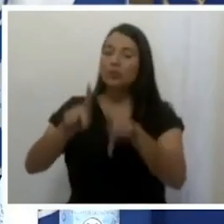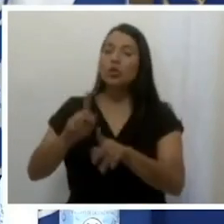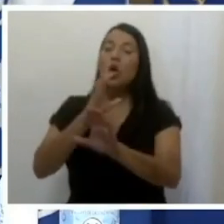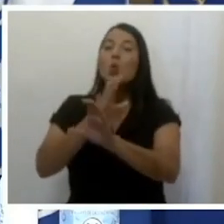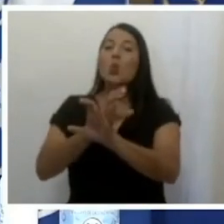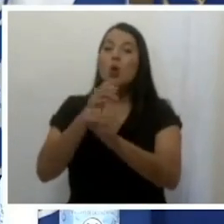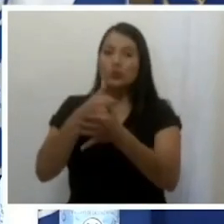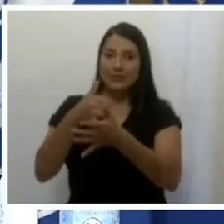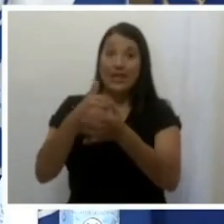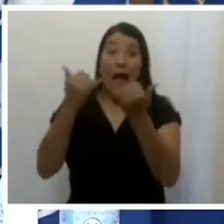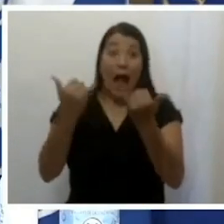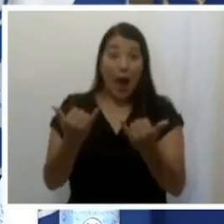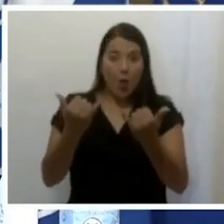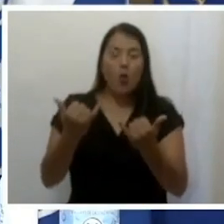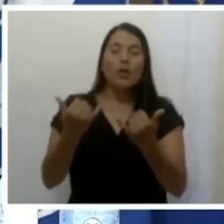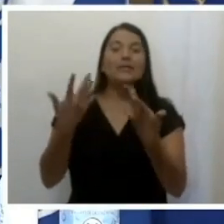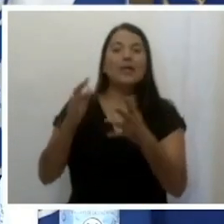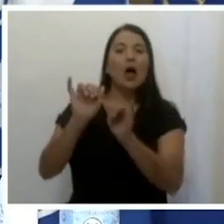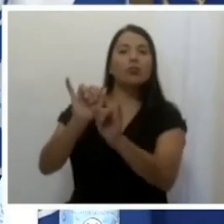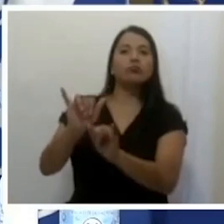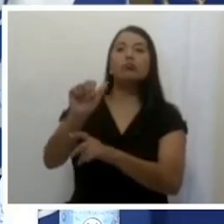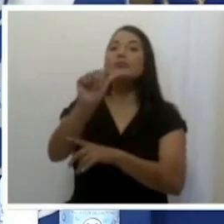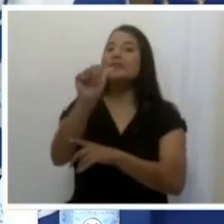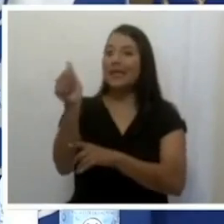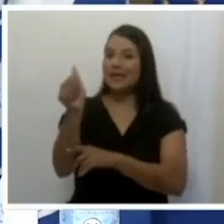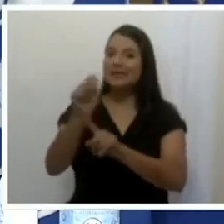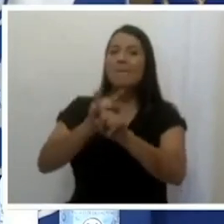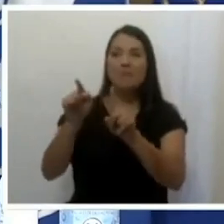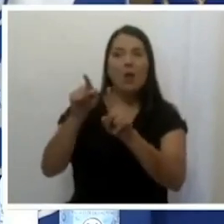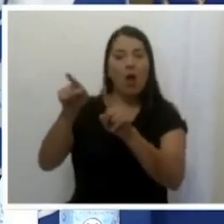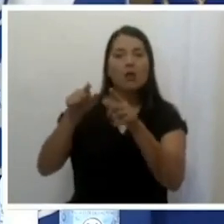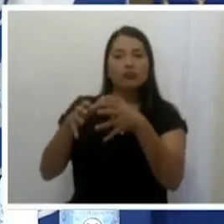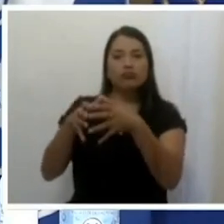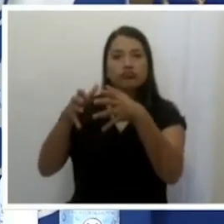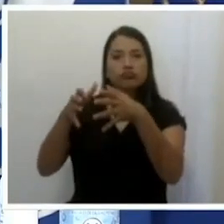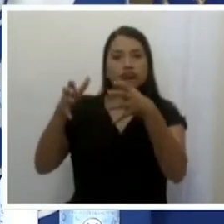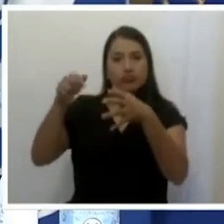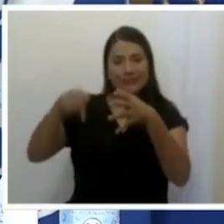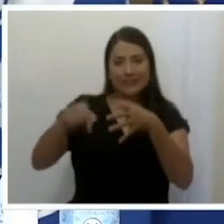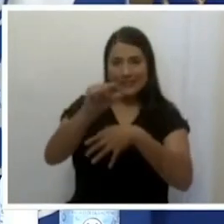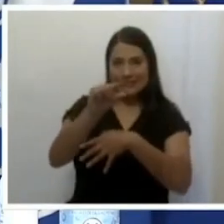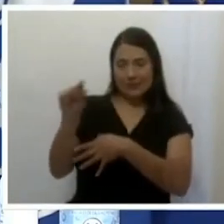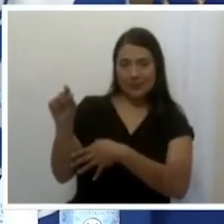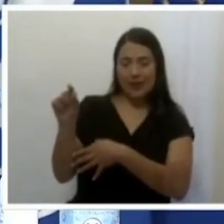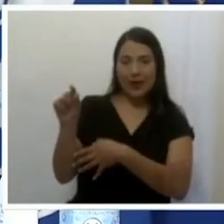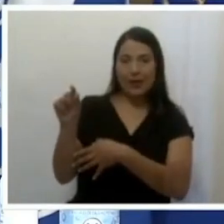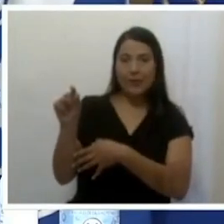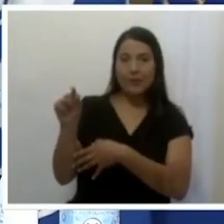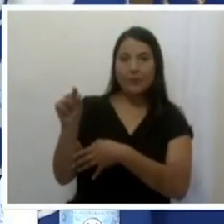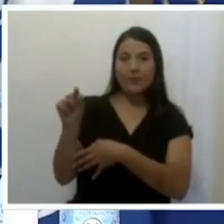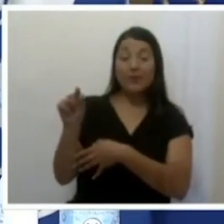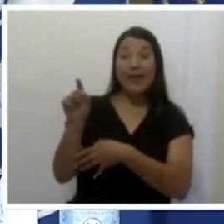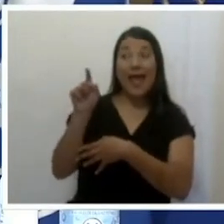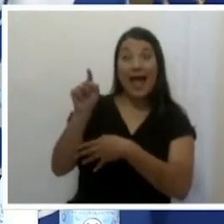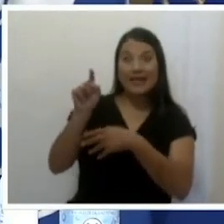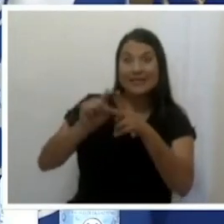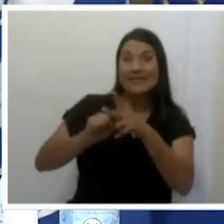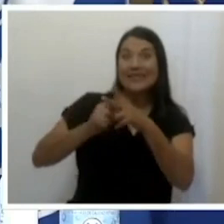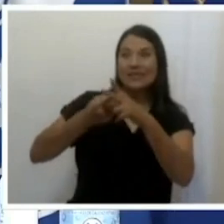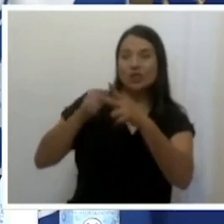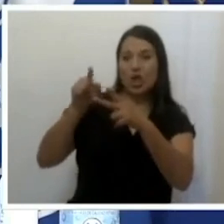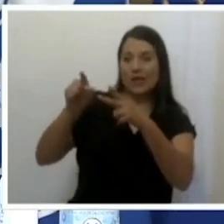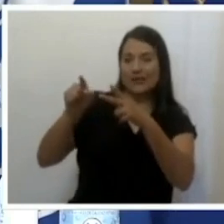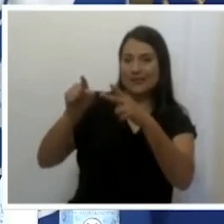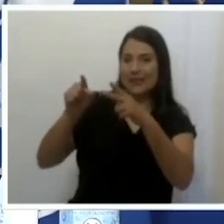En este momento tiene 10, pero ha ido en aumento en esta semana, que fue la inauguración de ese piso